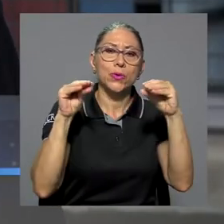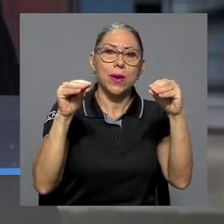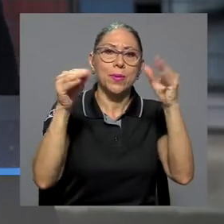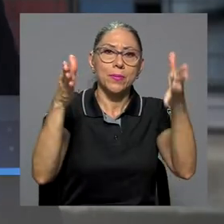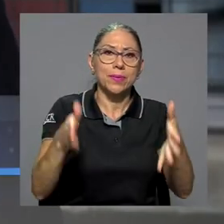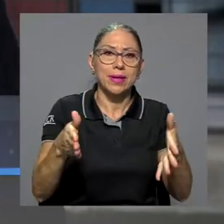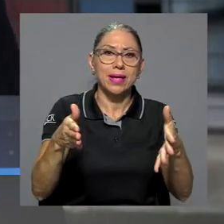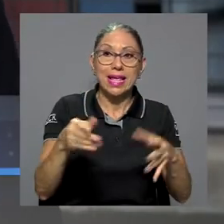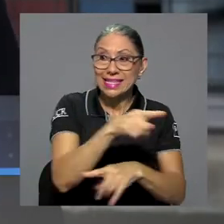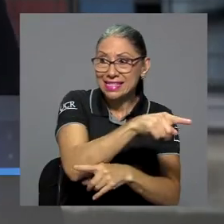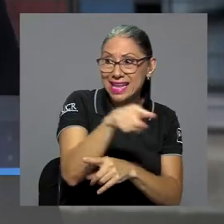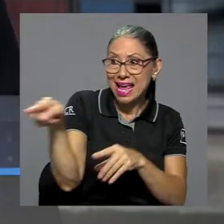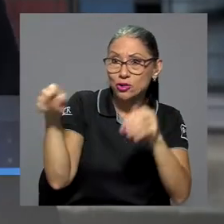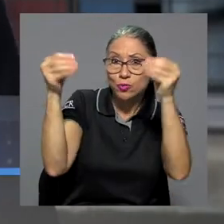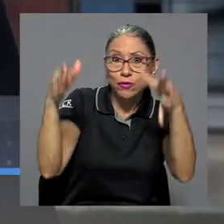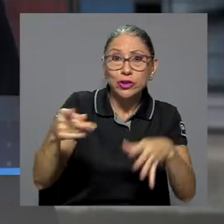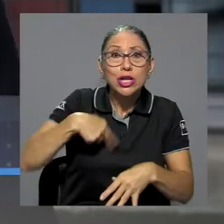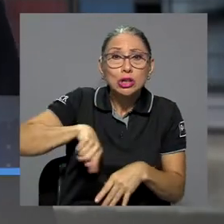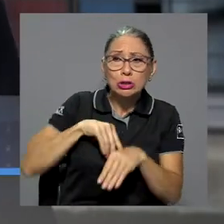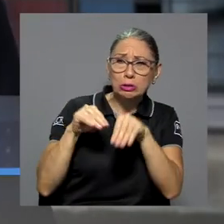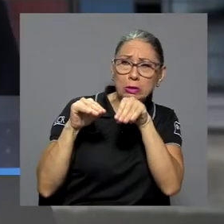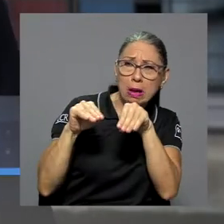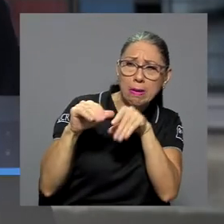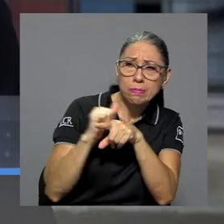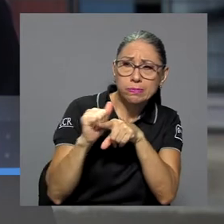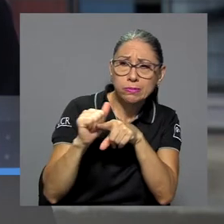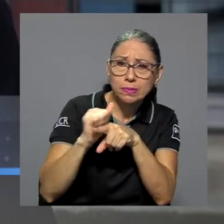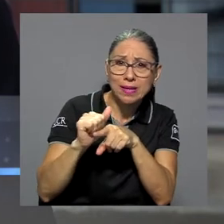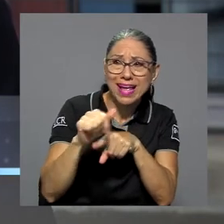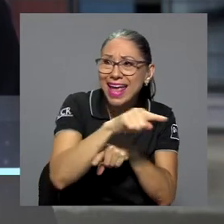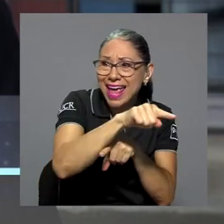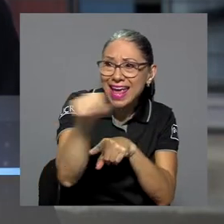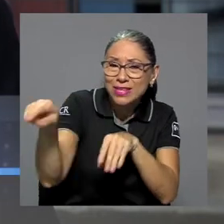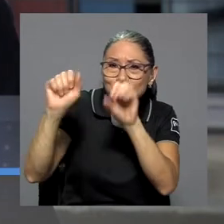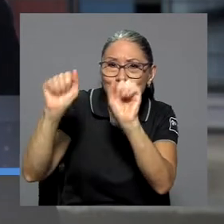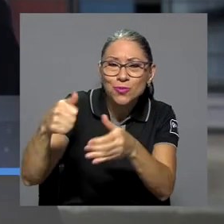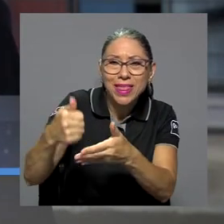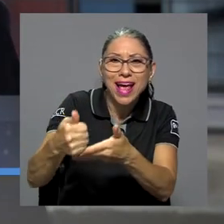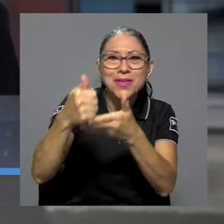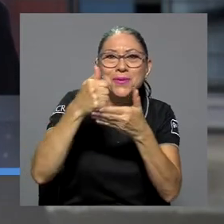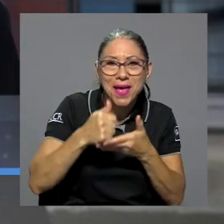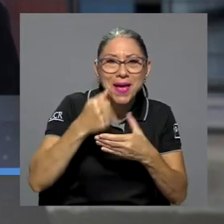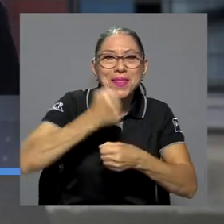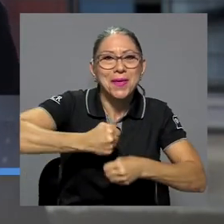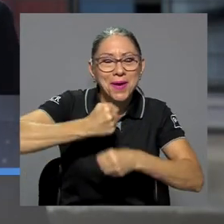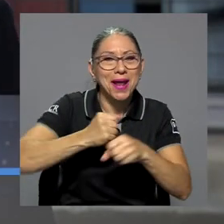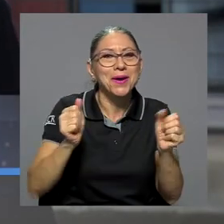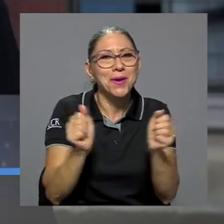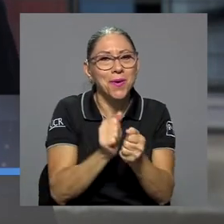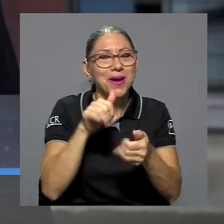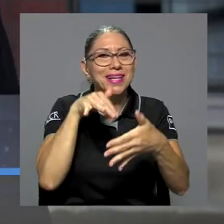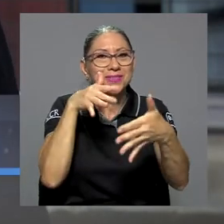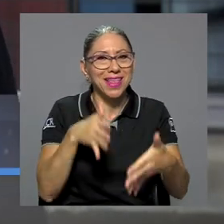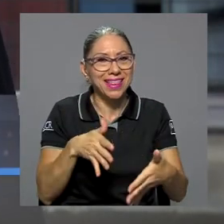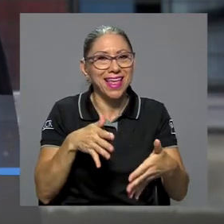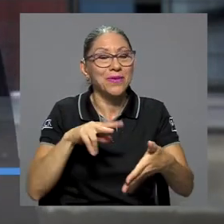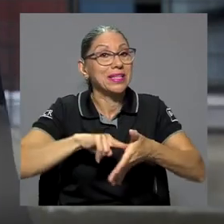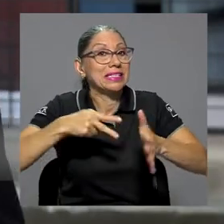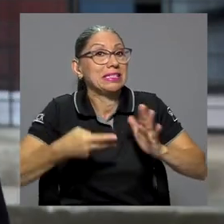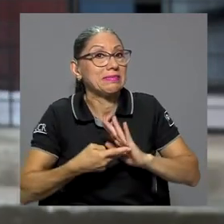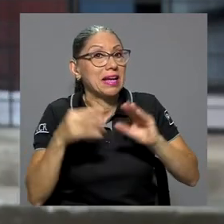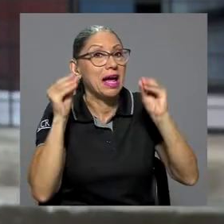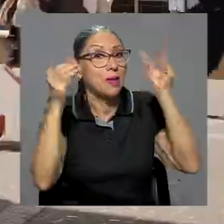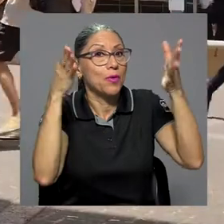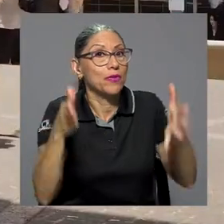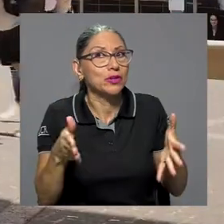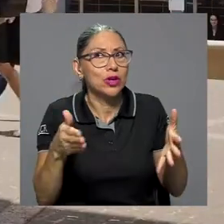nosotros apoyando y capacitando al personal docente, el personal docente nos pueda ayudar en cómo es a trabajar con el estudiantado. Estamos